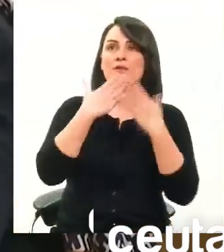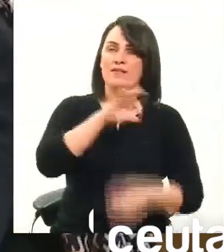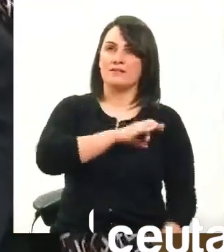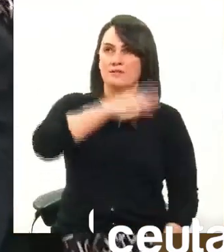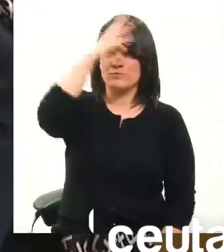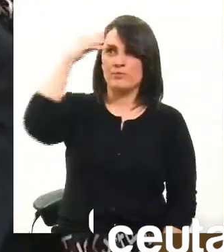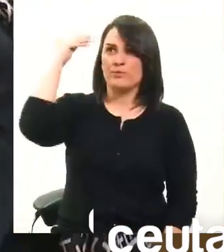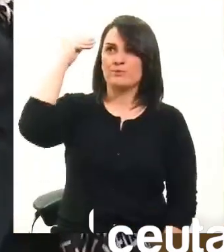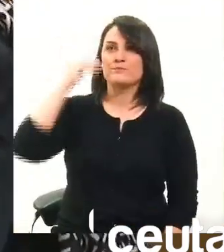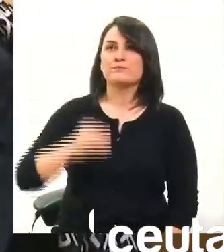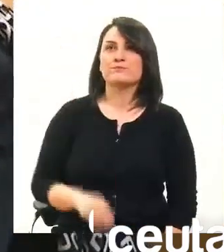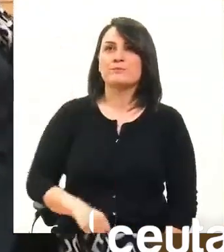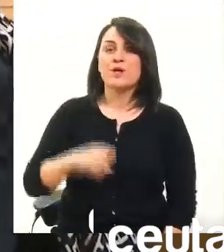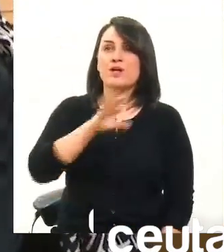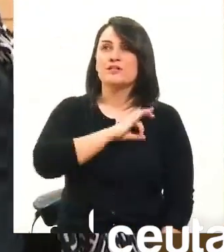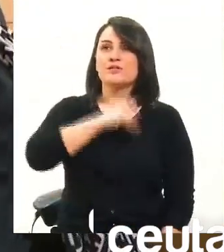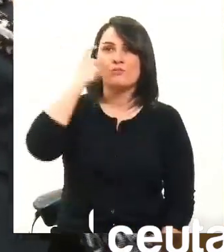Tiene la palabra el señor Mustafa.